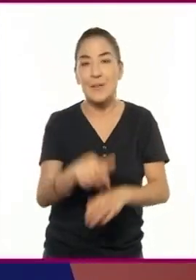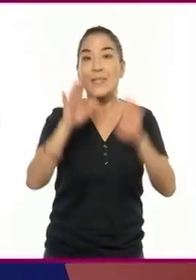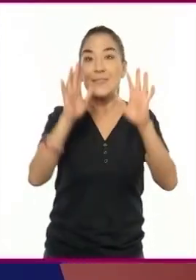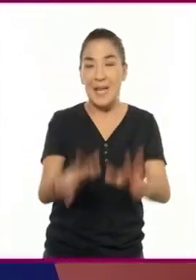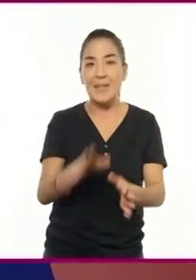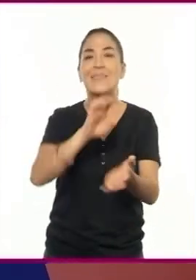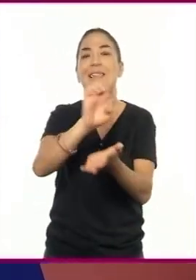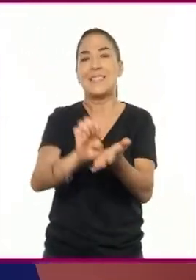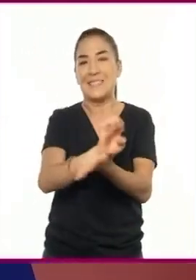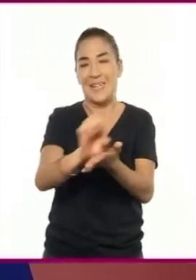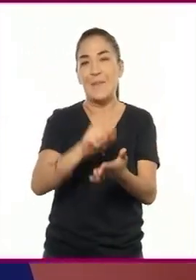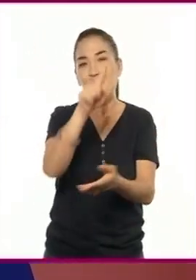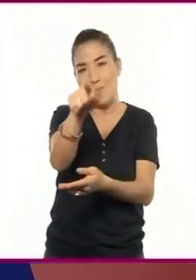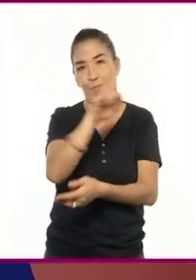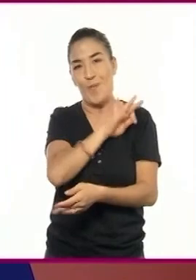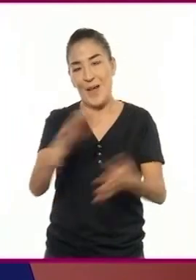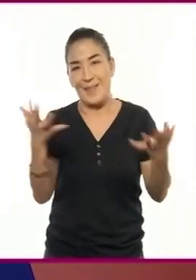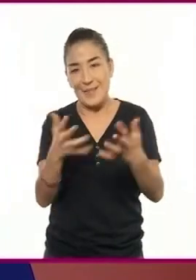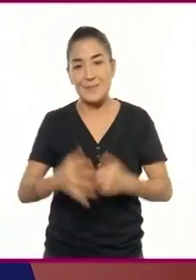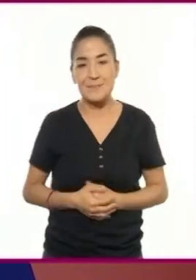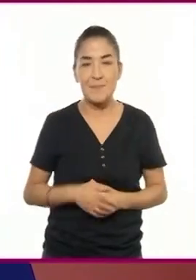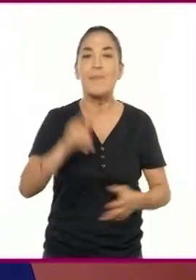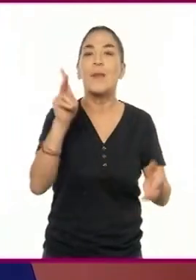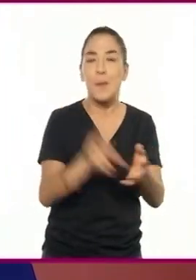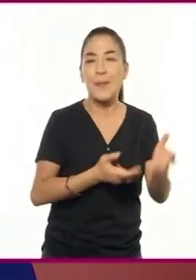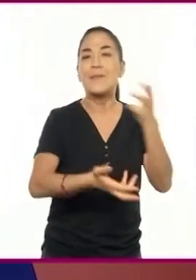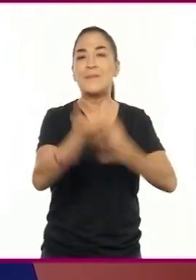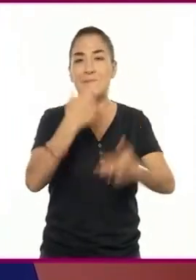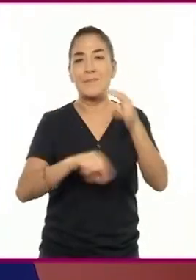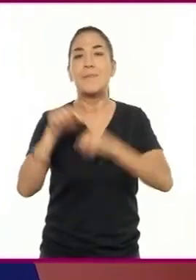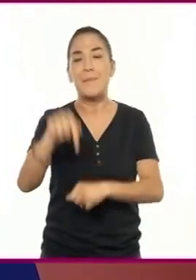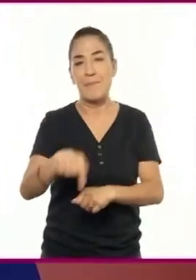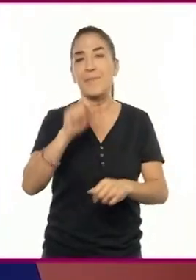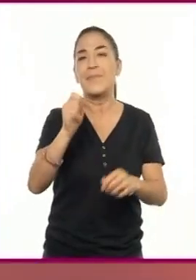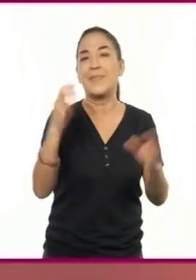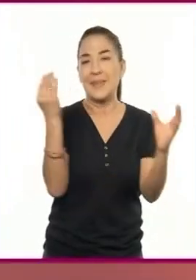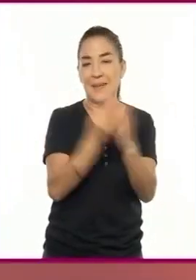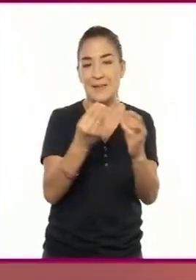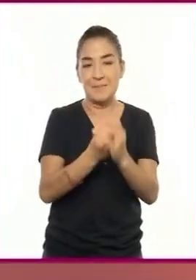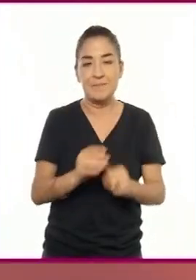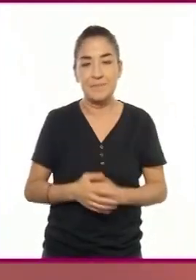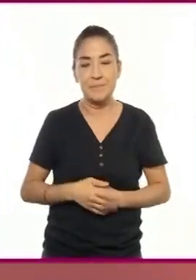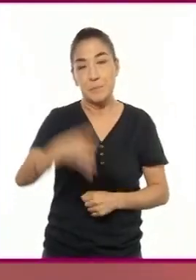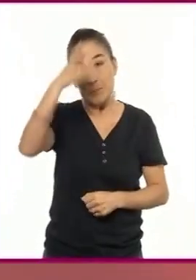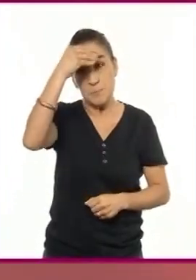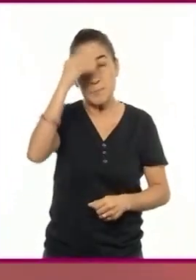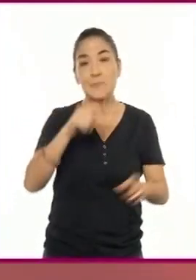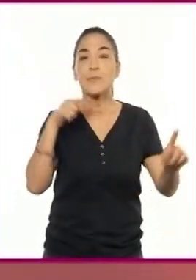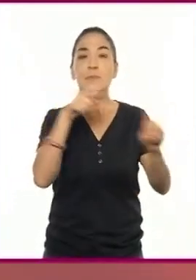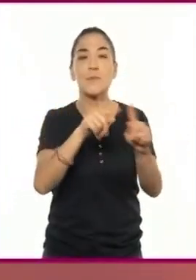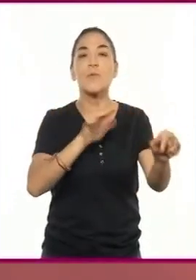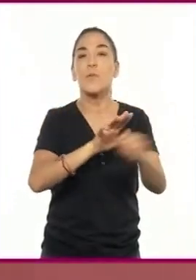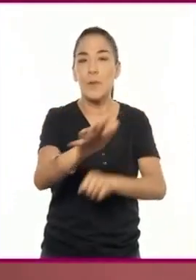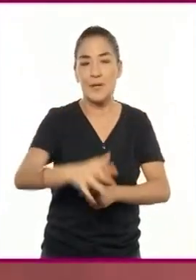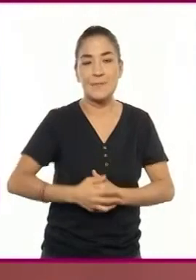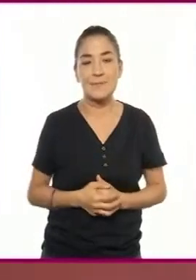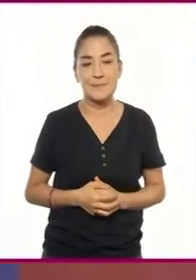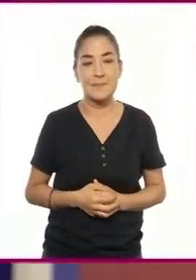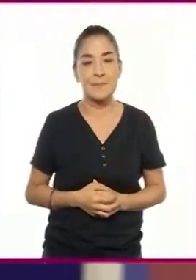al escenario. Muy bien. Repasemos lo que vimos en este contenido. El aprendizaje esperado fue